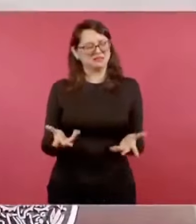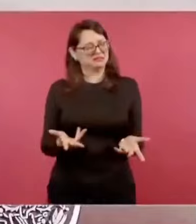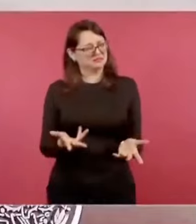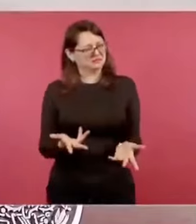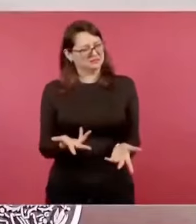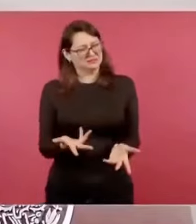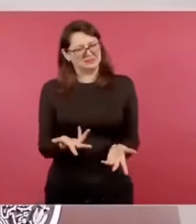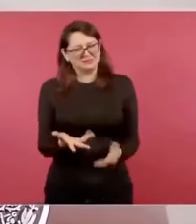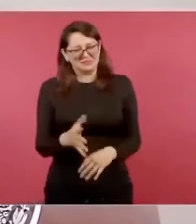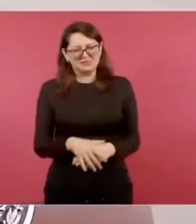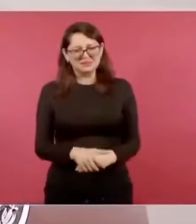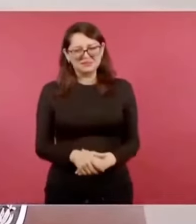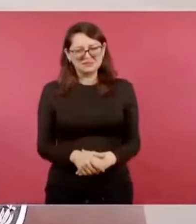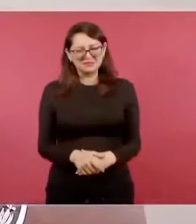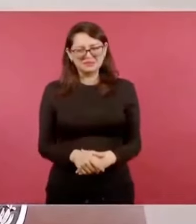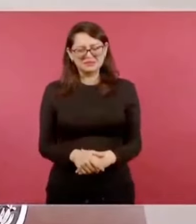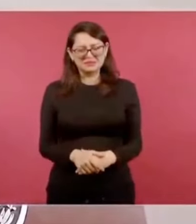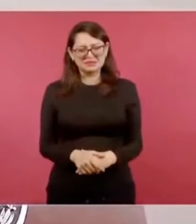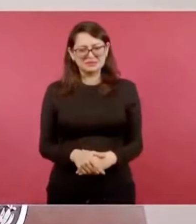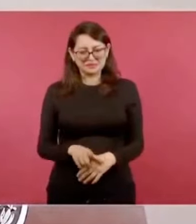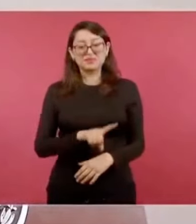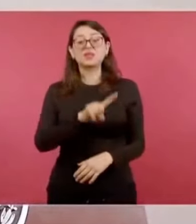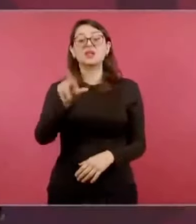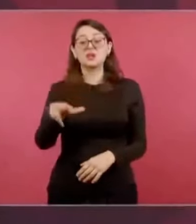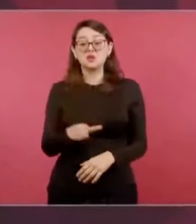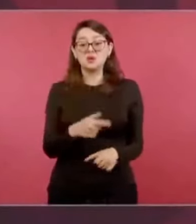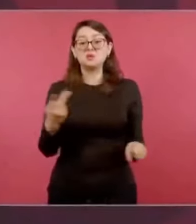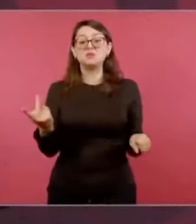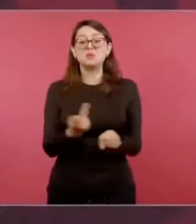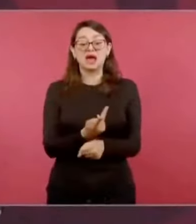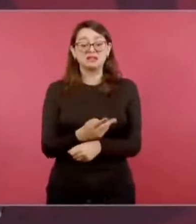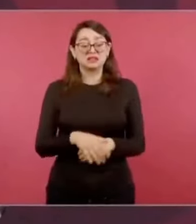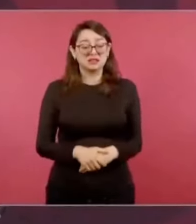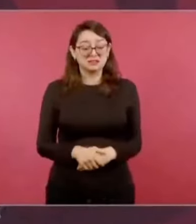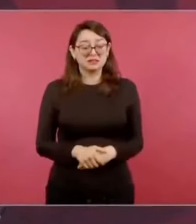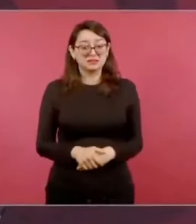¿qué logran?